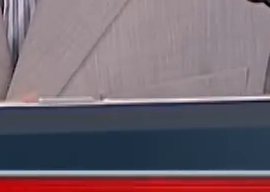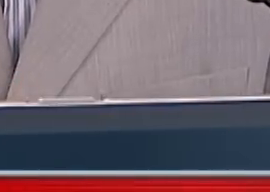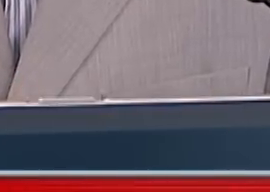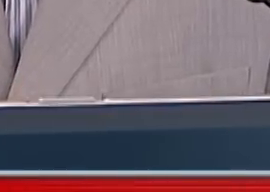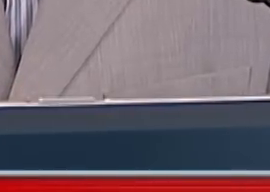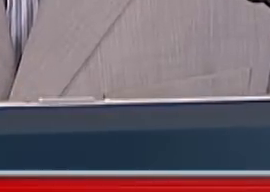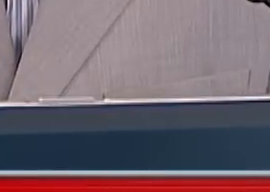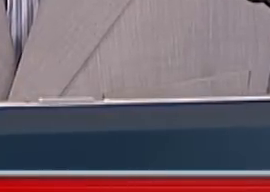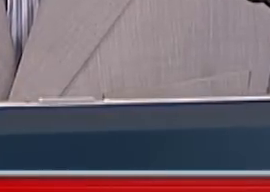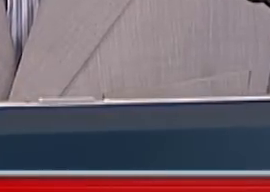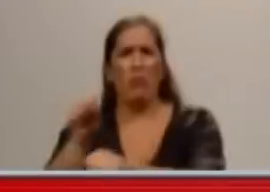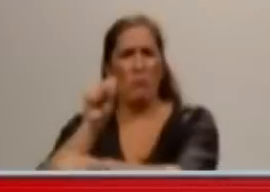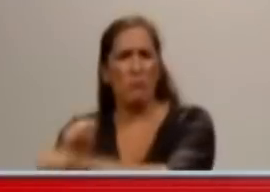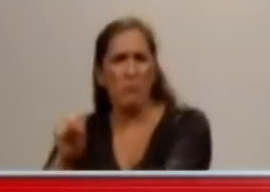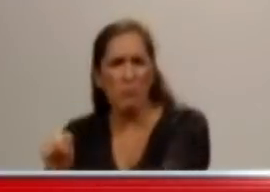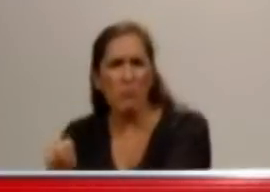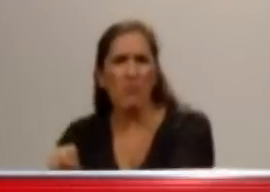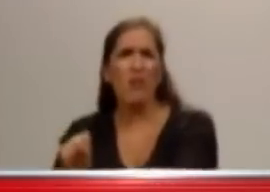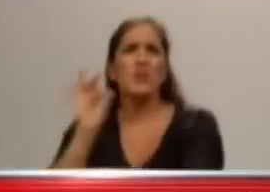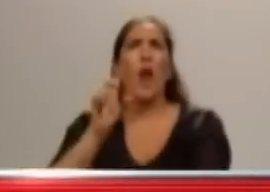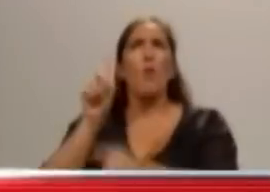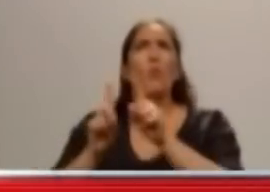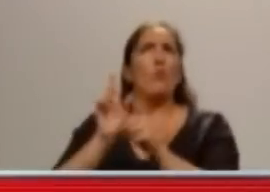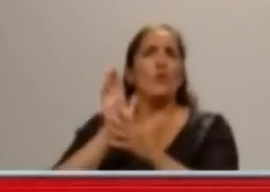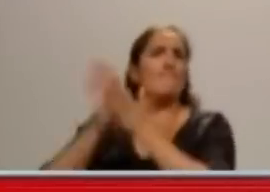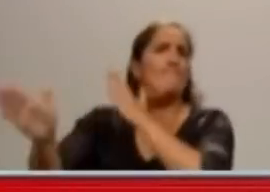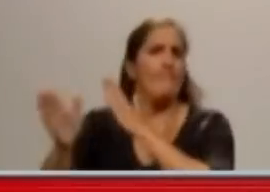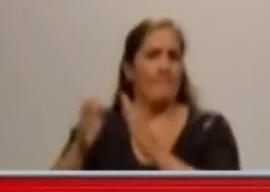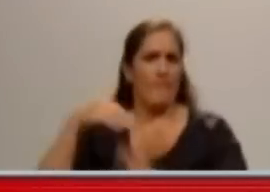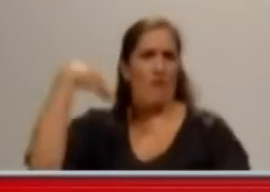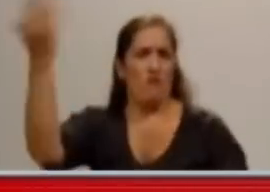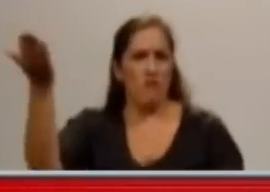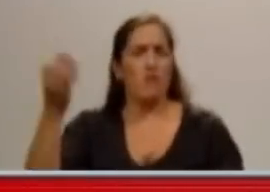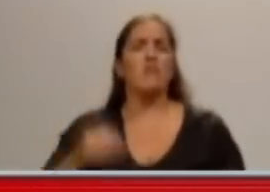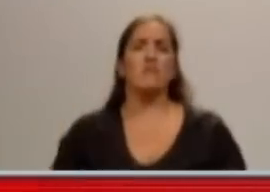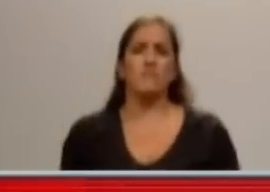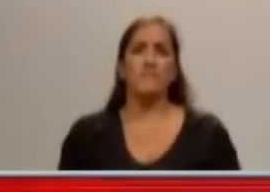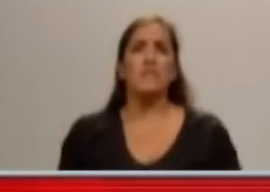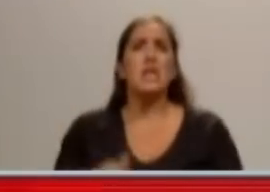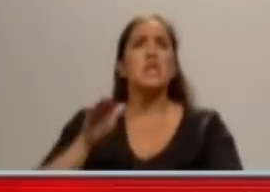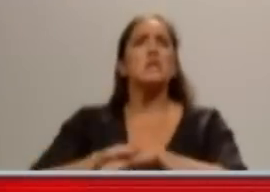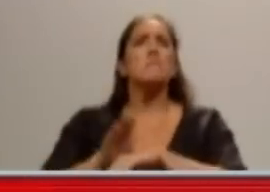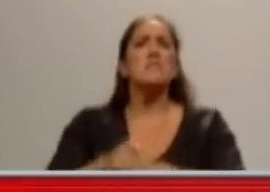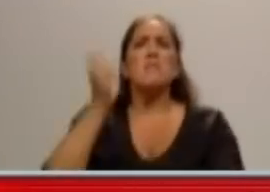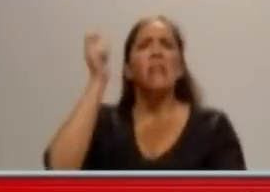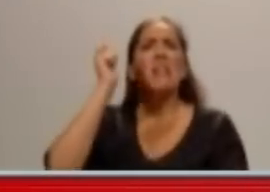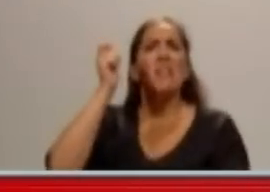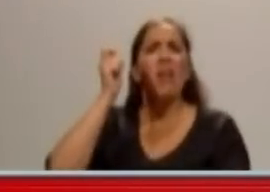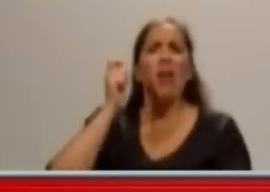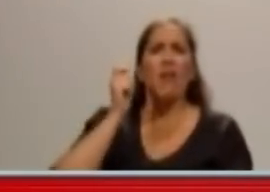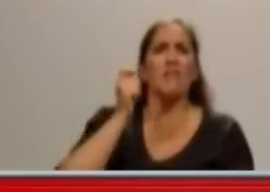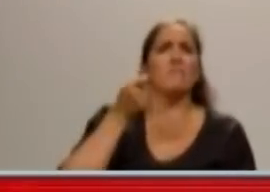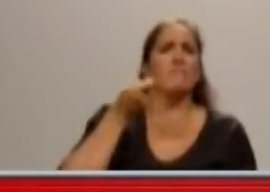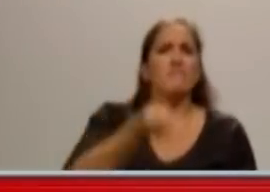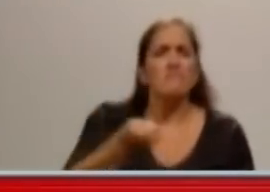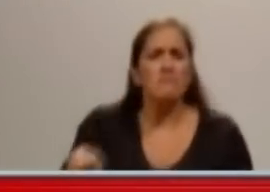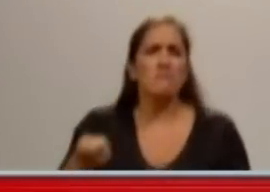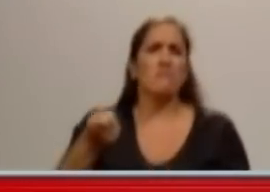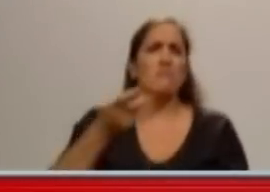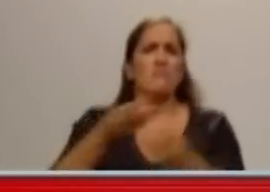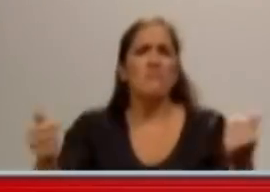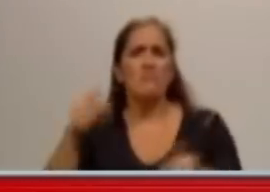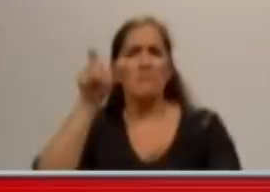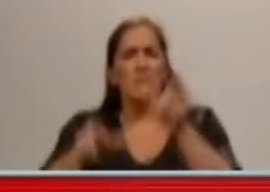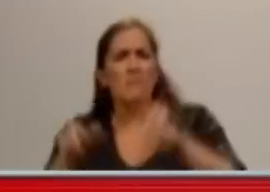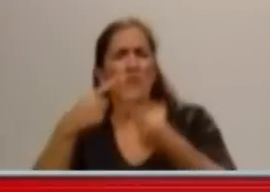en Capital Federal. Por supuesto, efectivamente. Creo que cuando la Presidenta